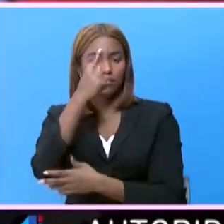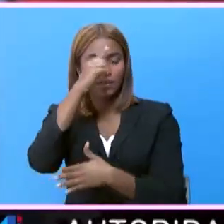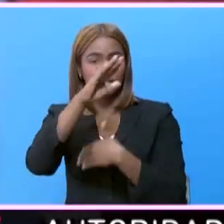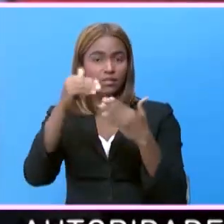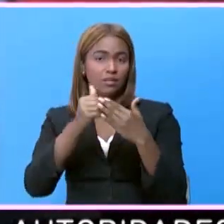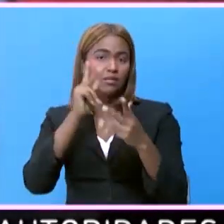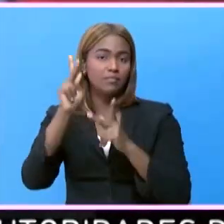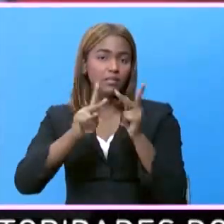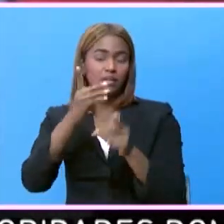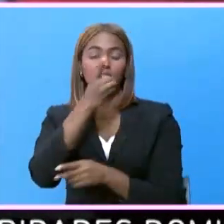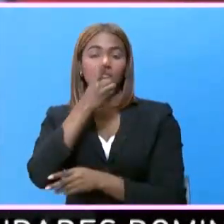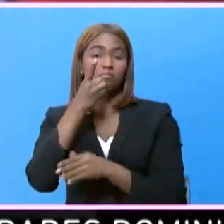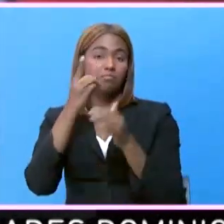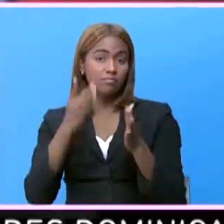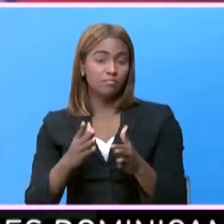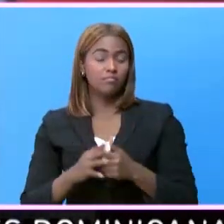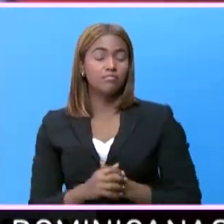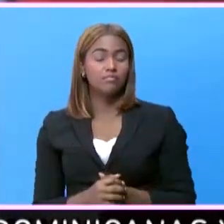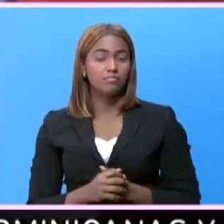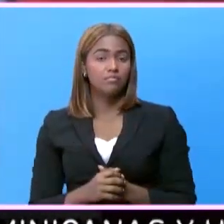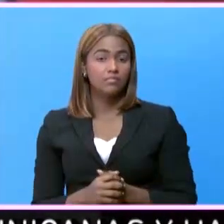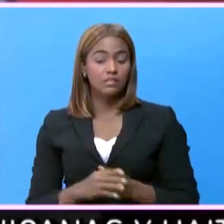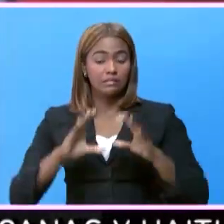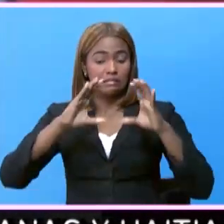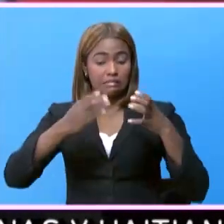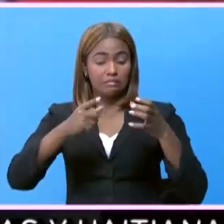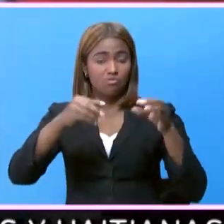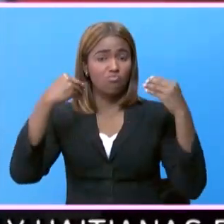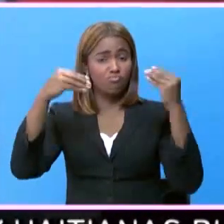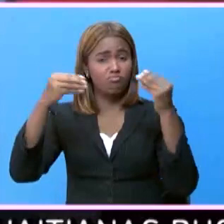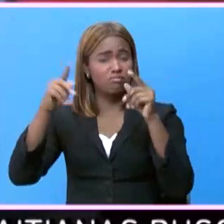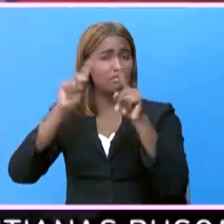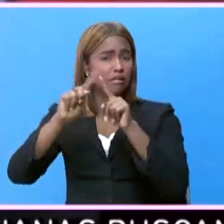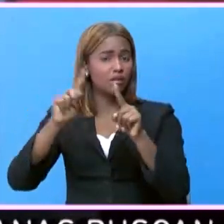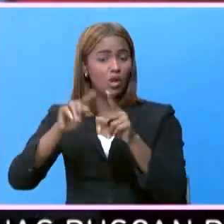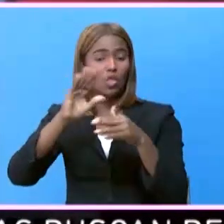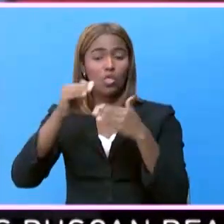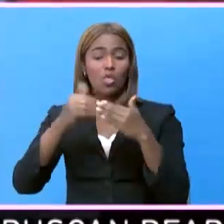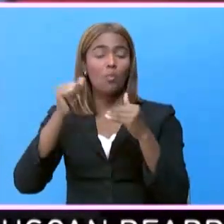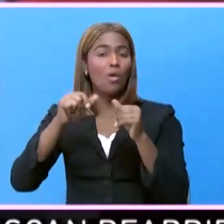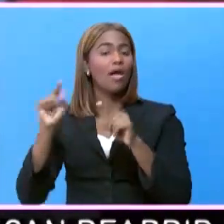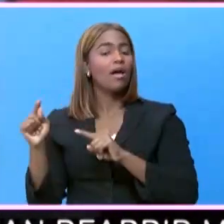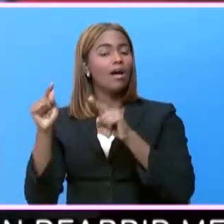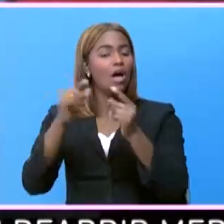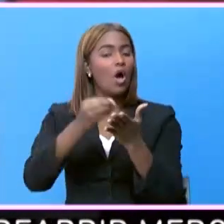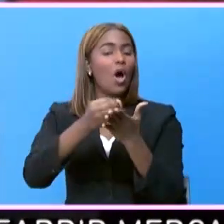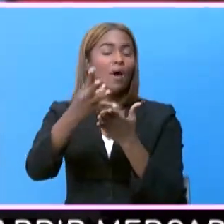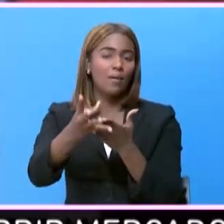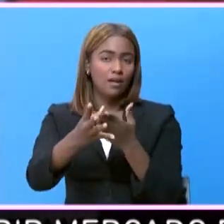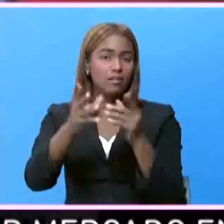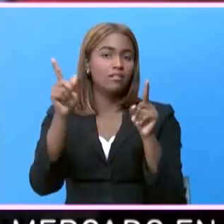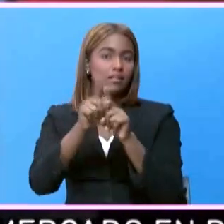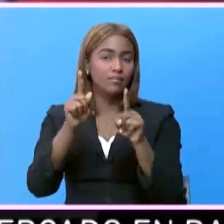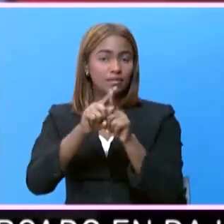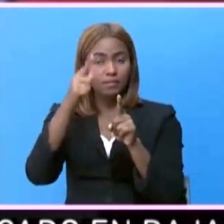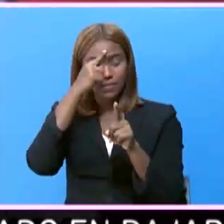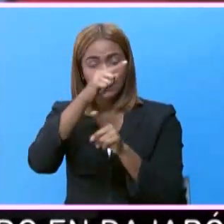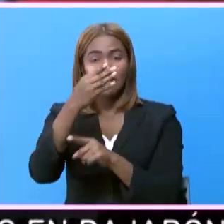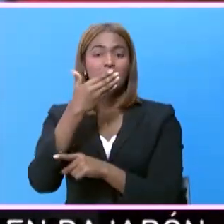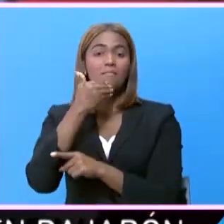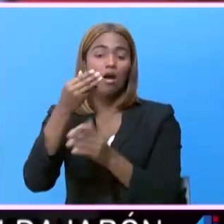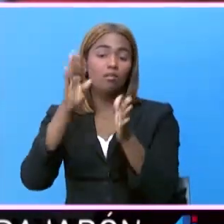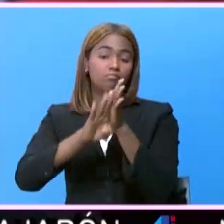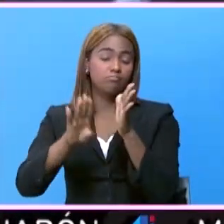todos los dominicanos. Una plaza comercial donde todo lo encuentras y por supuesto a los mejores